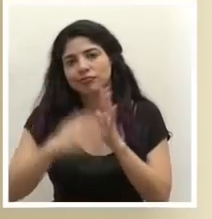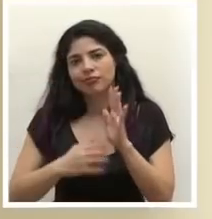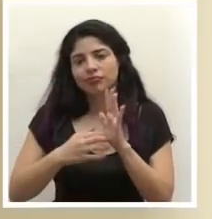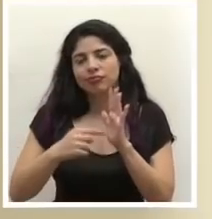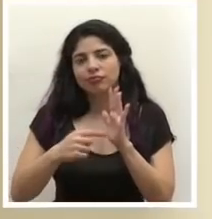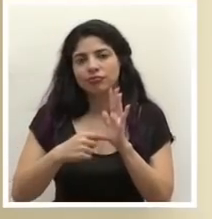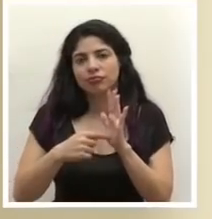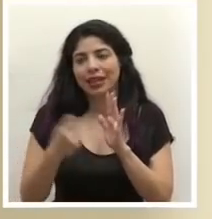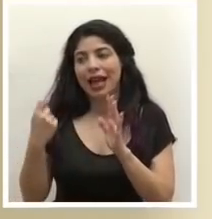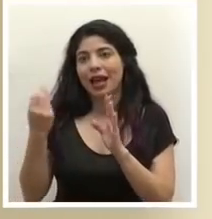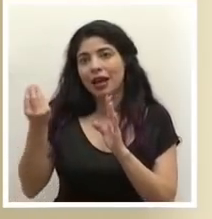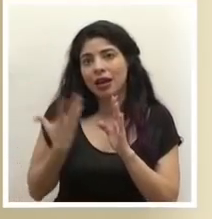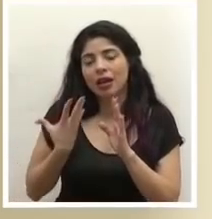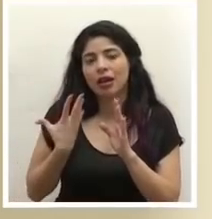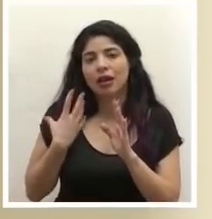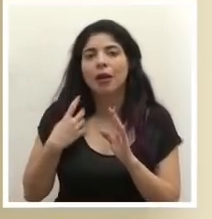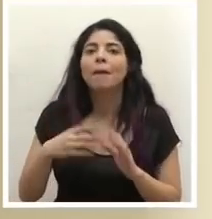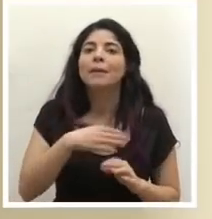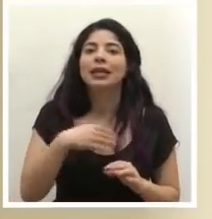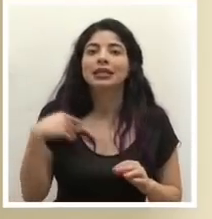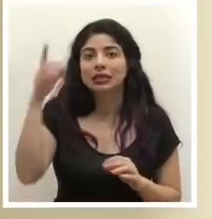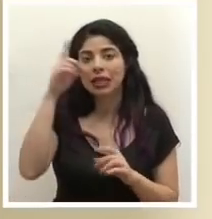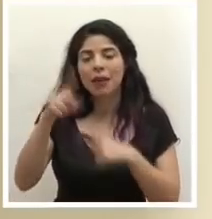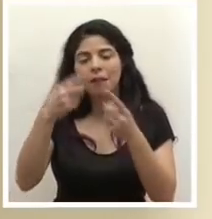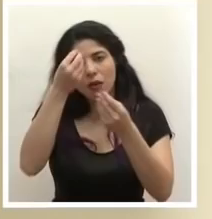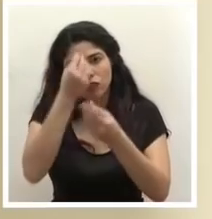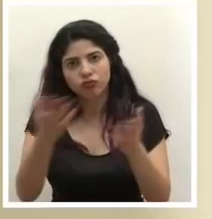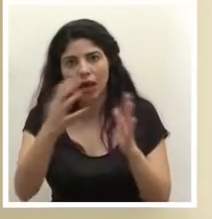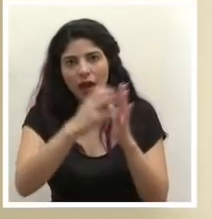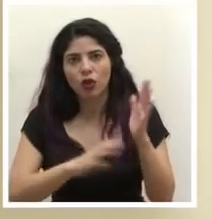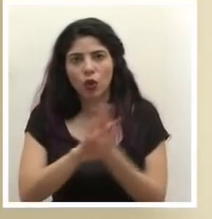me acaba de confirmar el ministro Salas muchísimas gracias